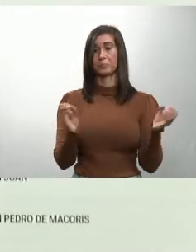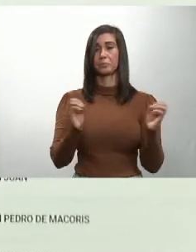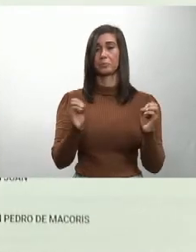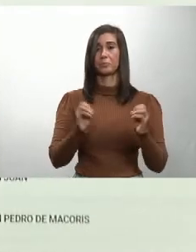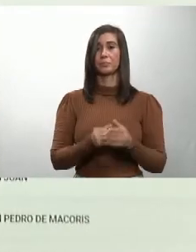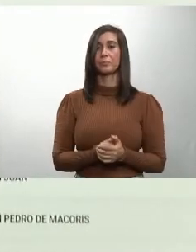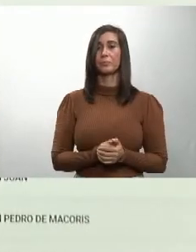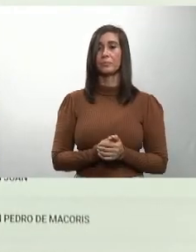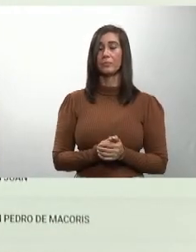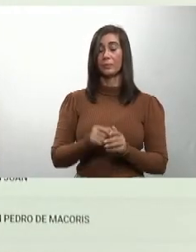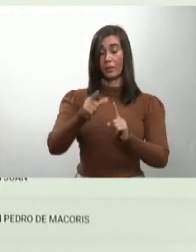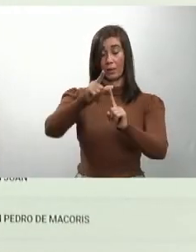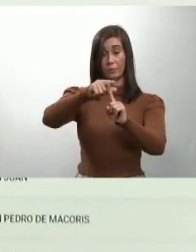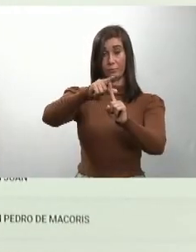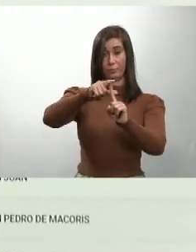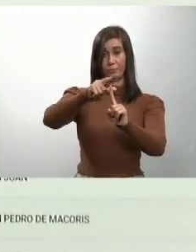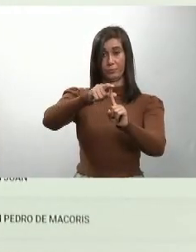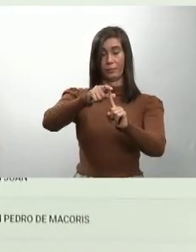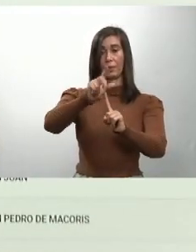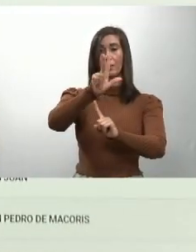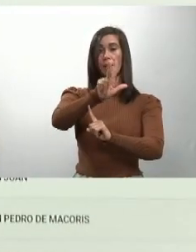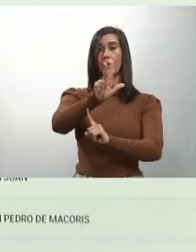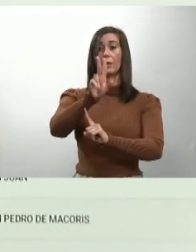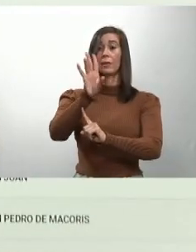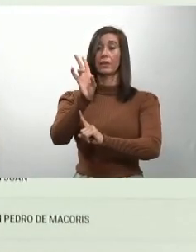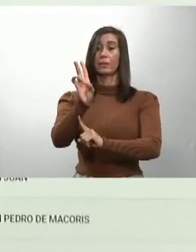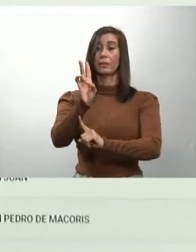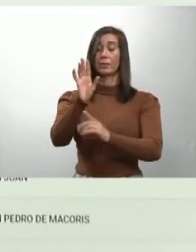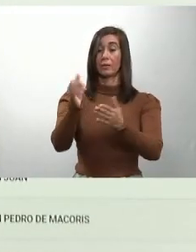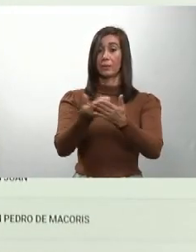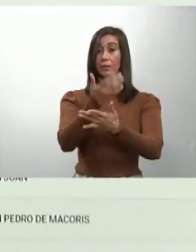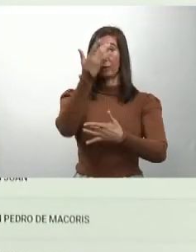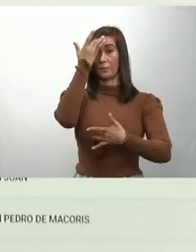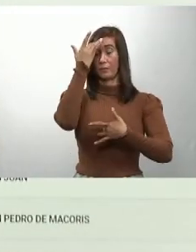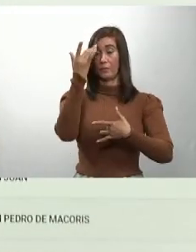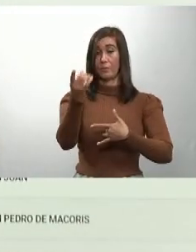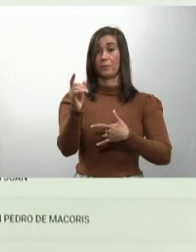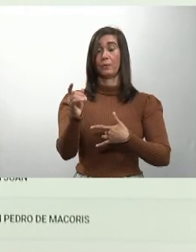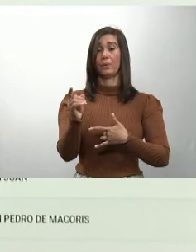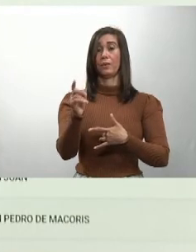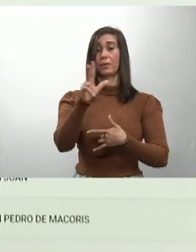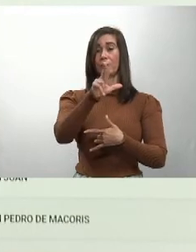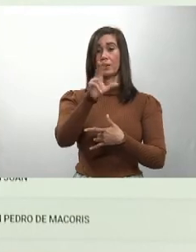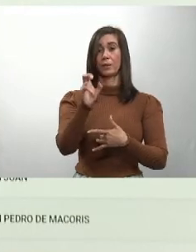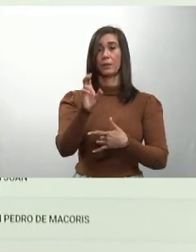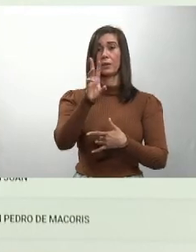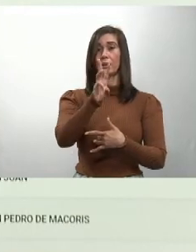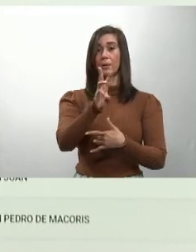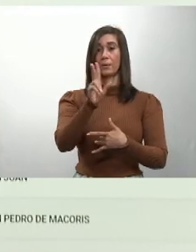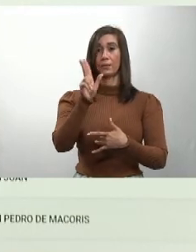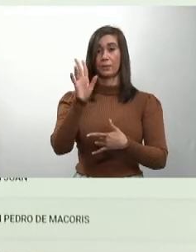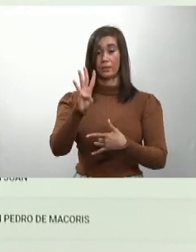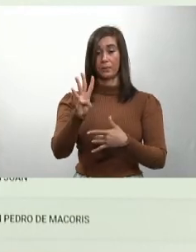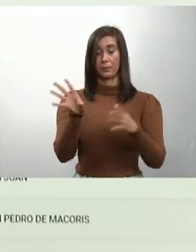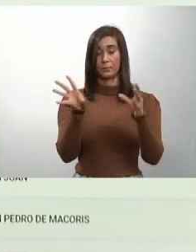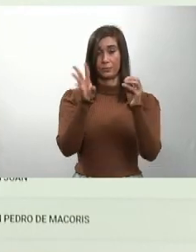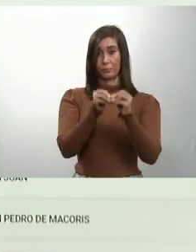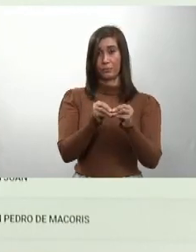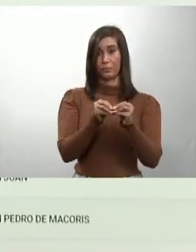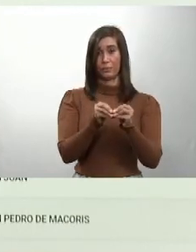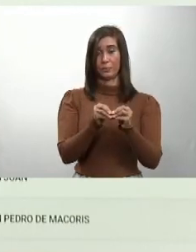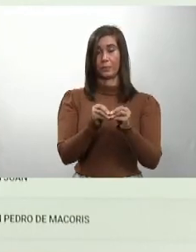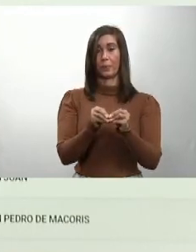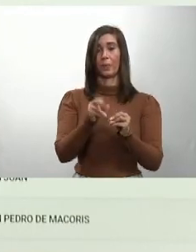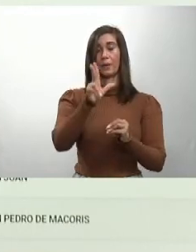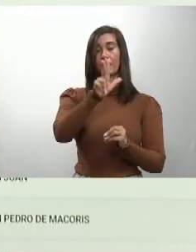San Cristóbal, casos nuevos, 364 acumulados,